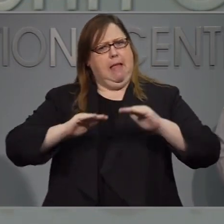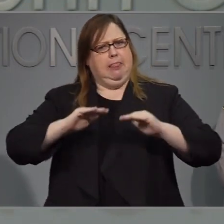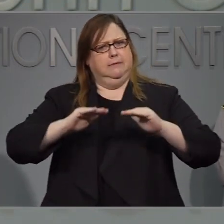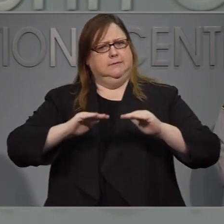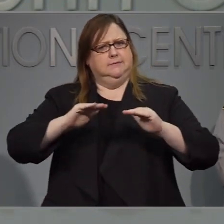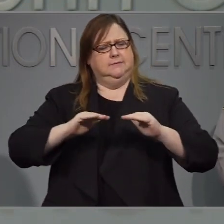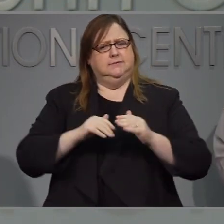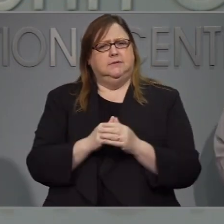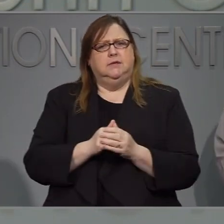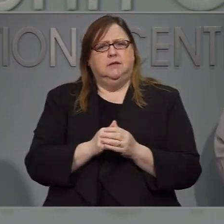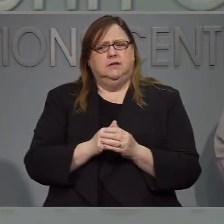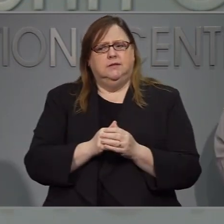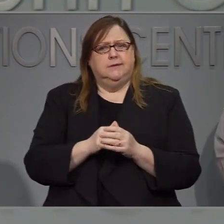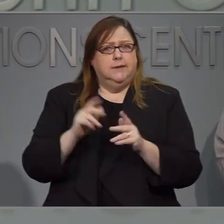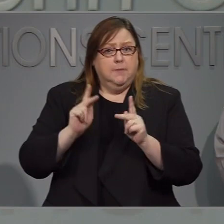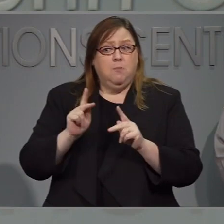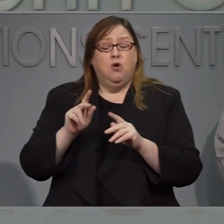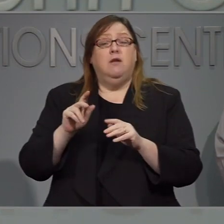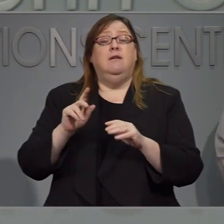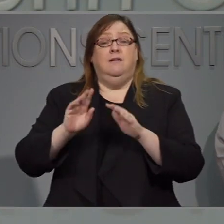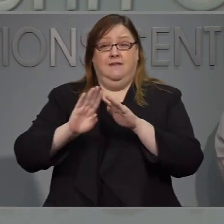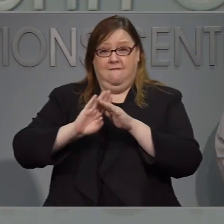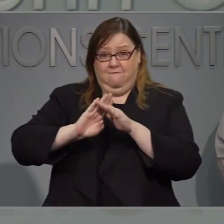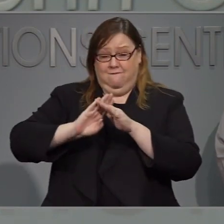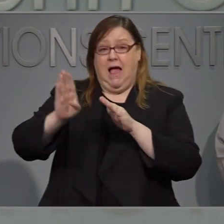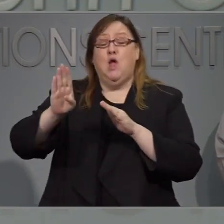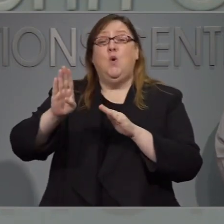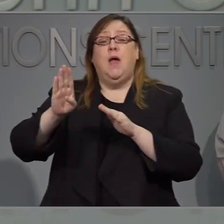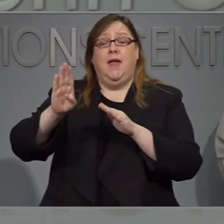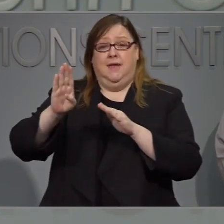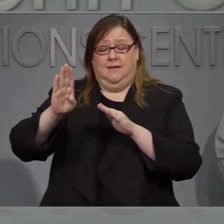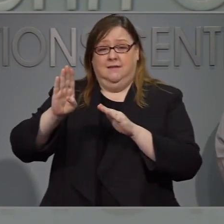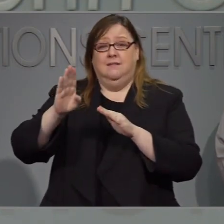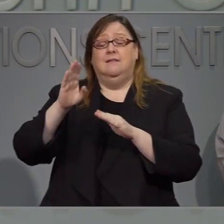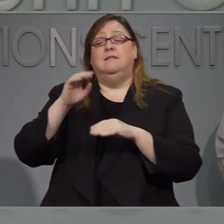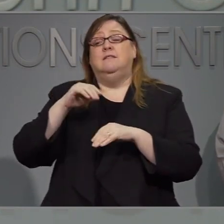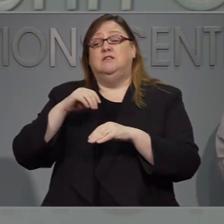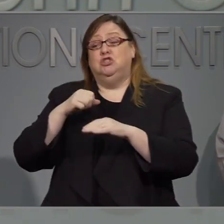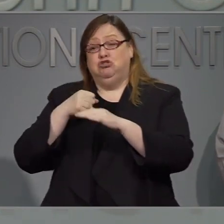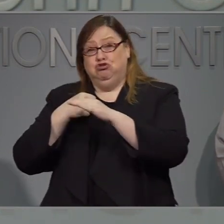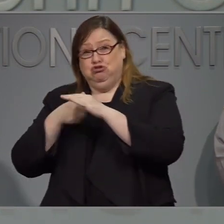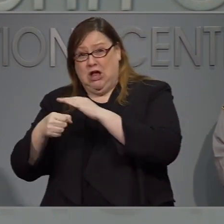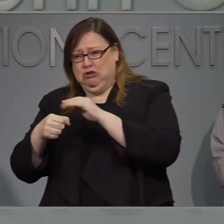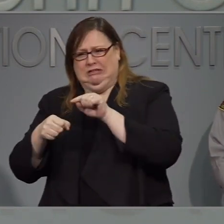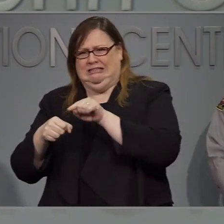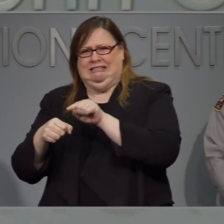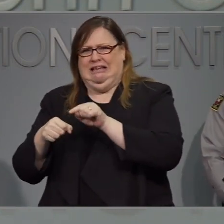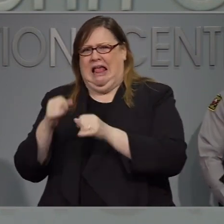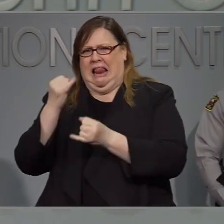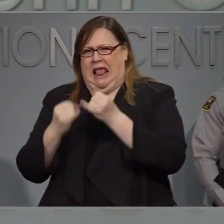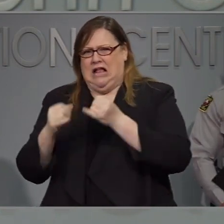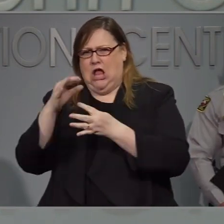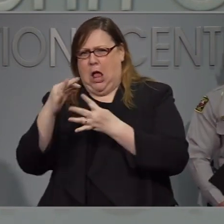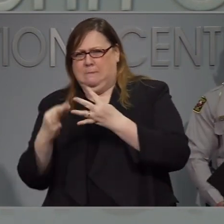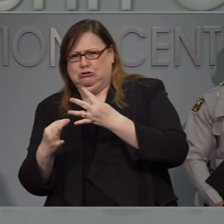parte un equilibrio no están pidiendo que la gente y desaloje la zona y